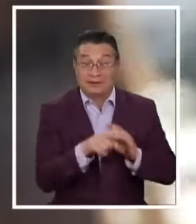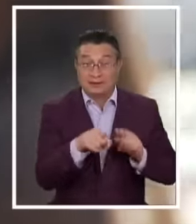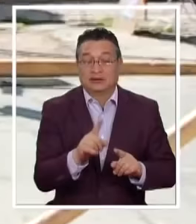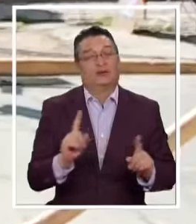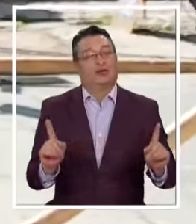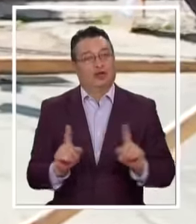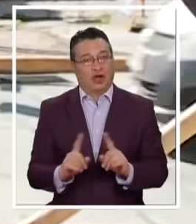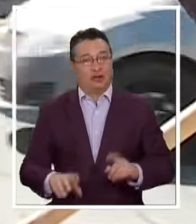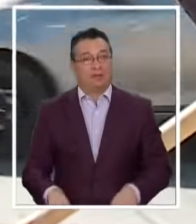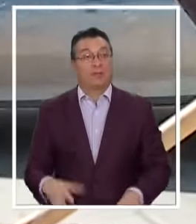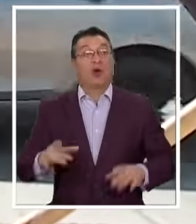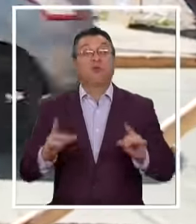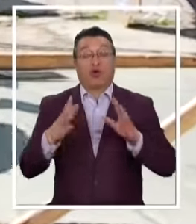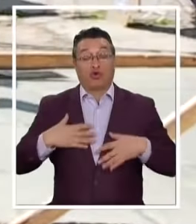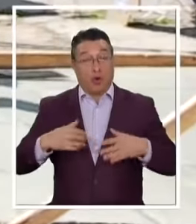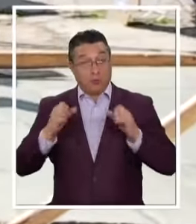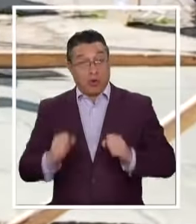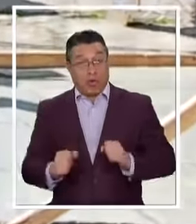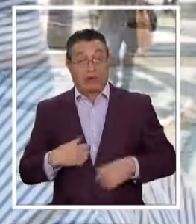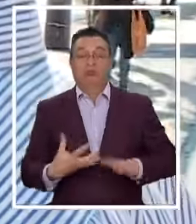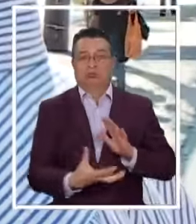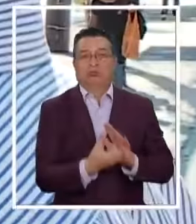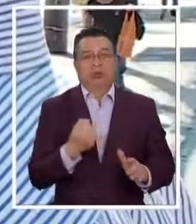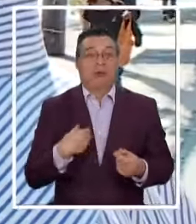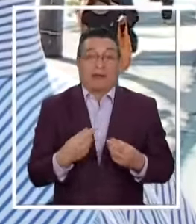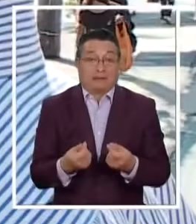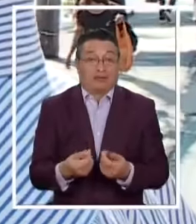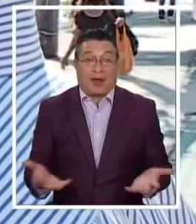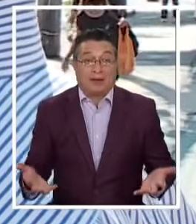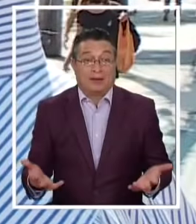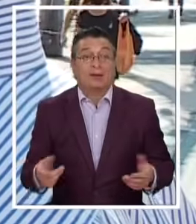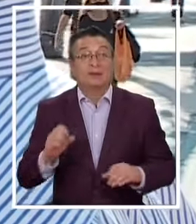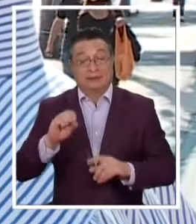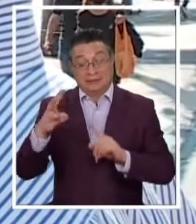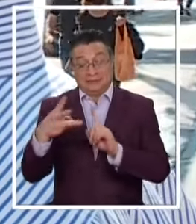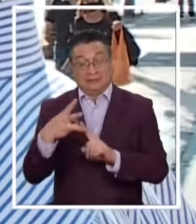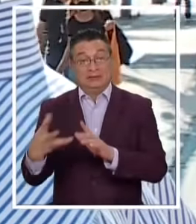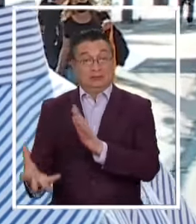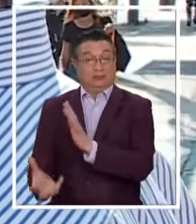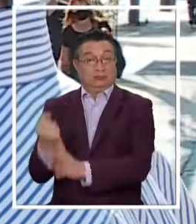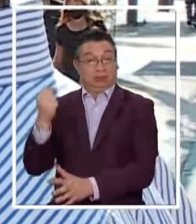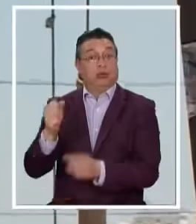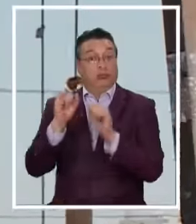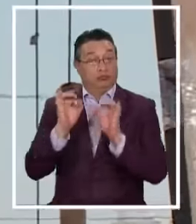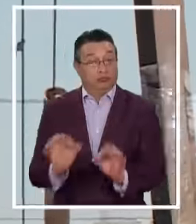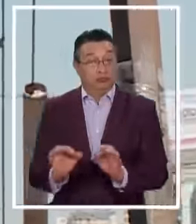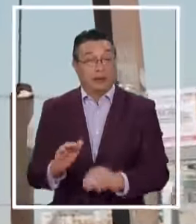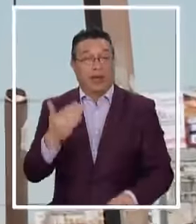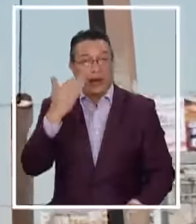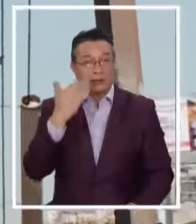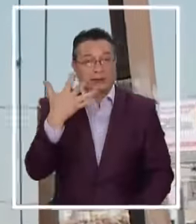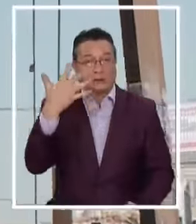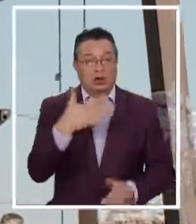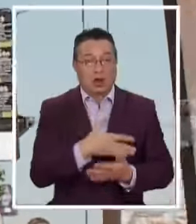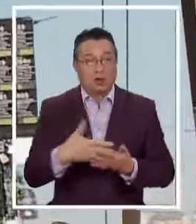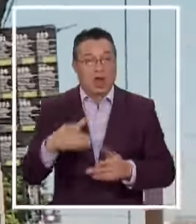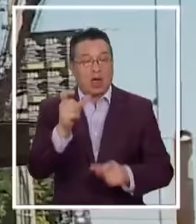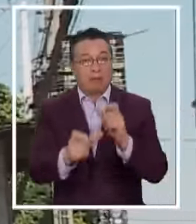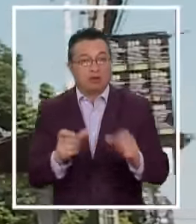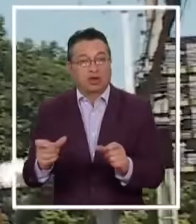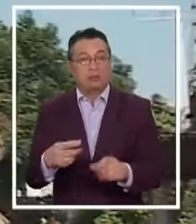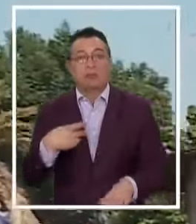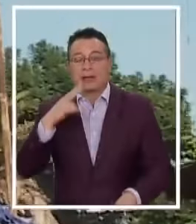esta opción Si pudiera lo sacaría Pero ya no hay nada Si el tercer retiro se materializa En total casi 5 millones de personas